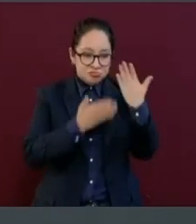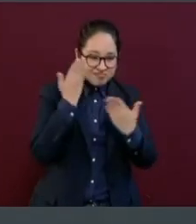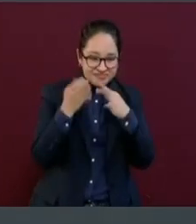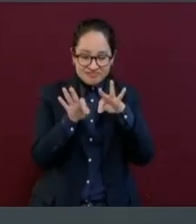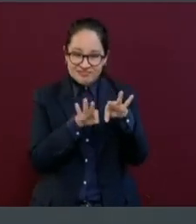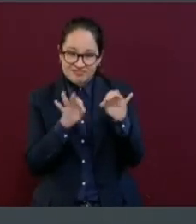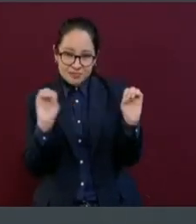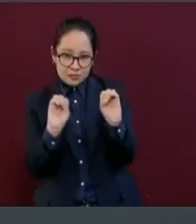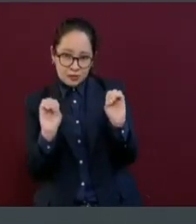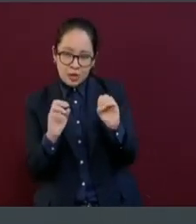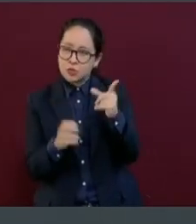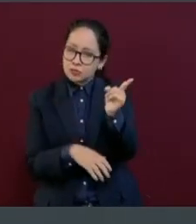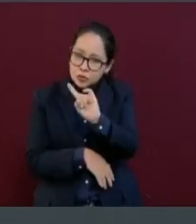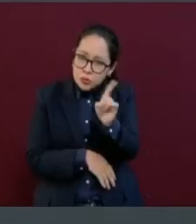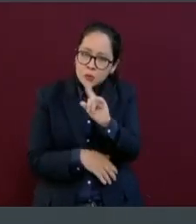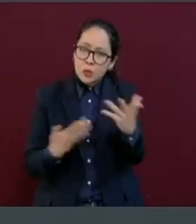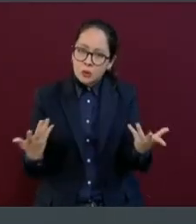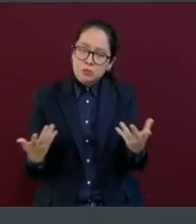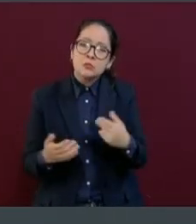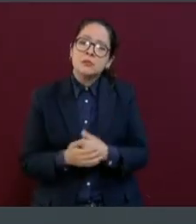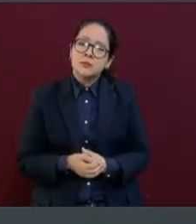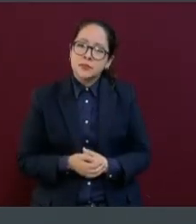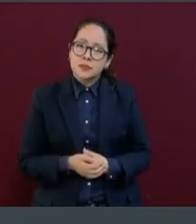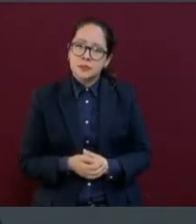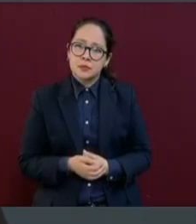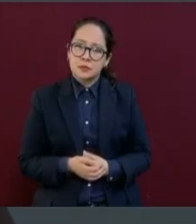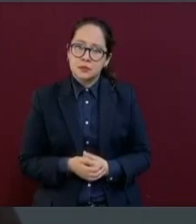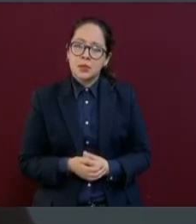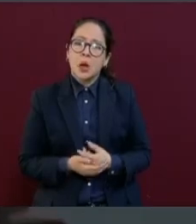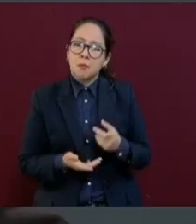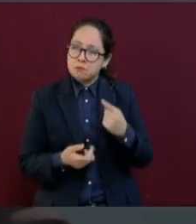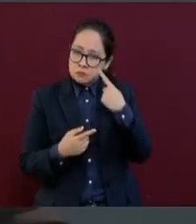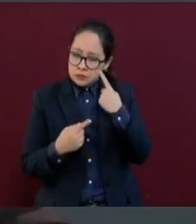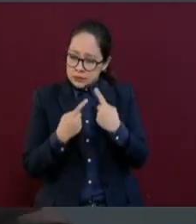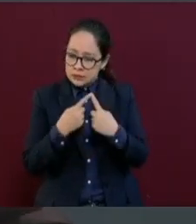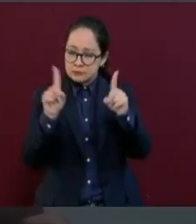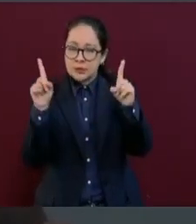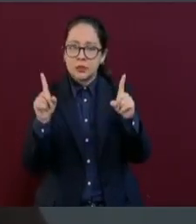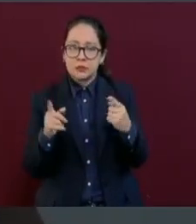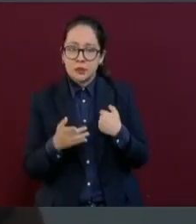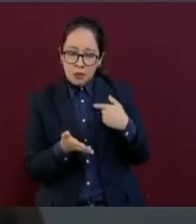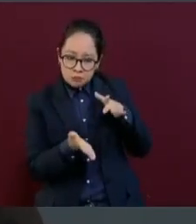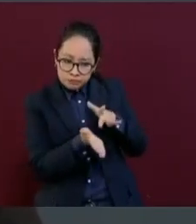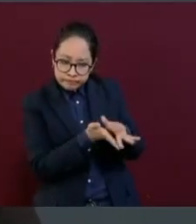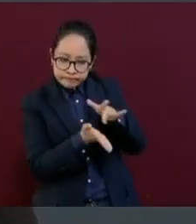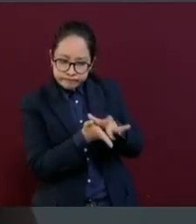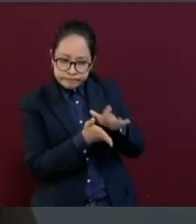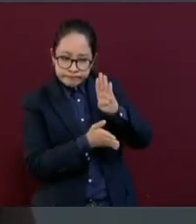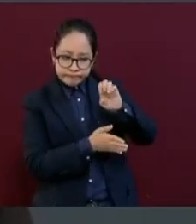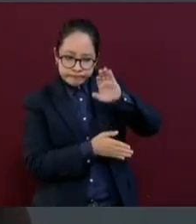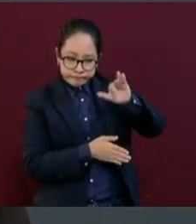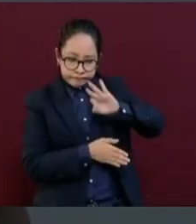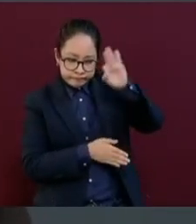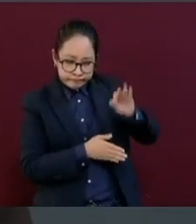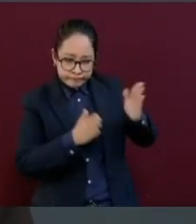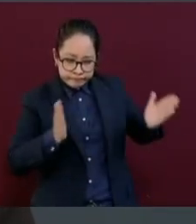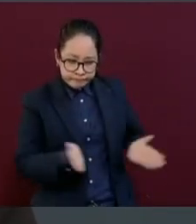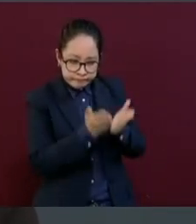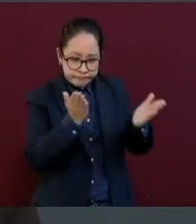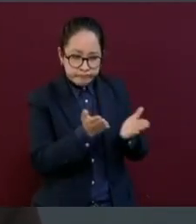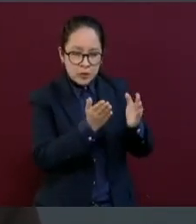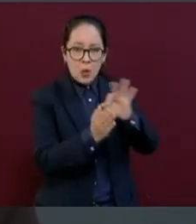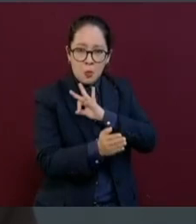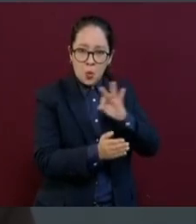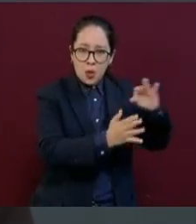trabajan, sino que conjuntamente logremos sacar adelante